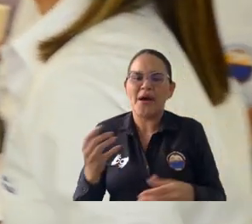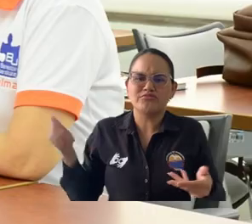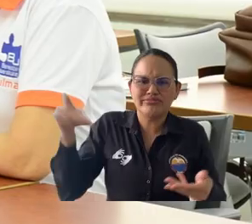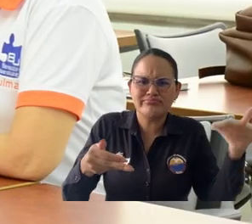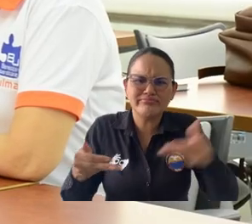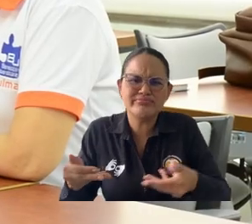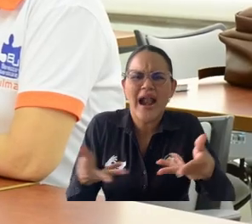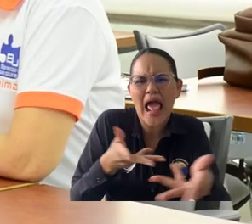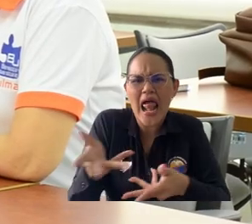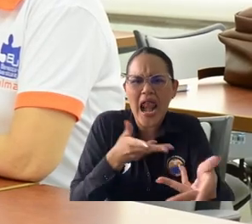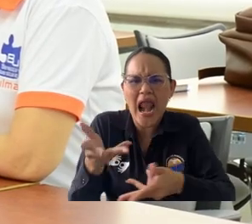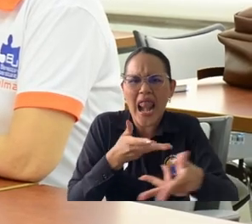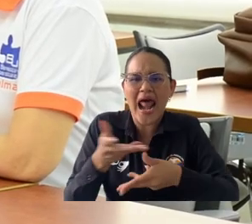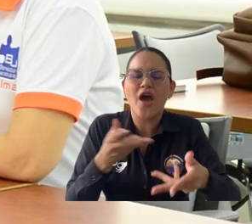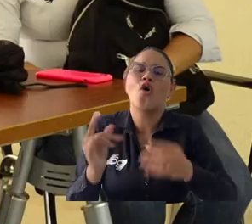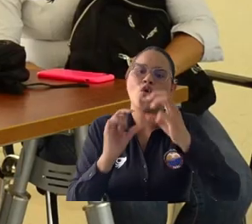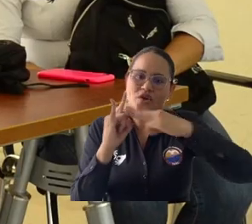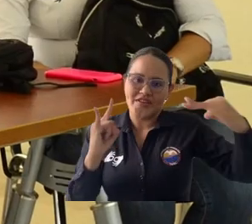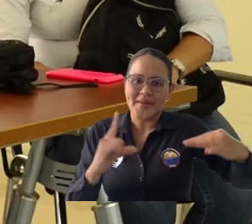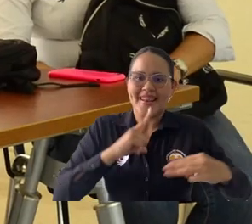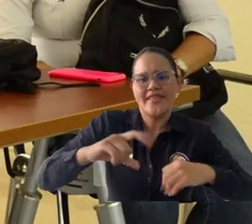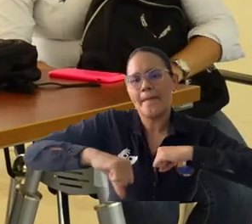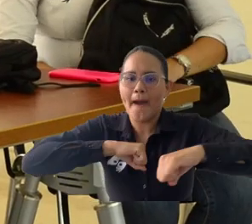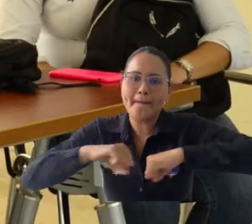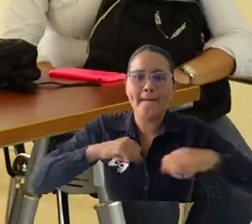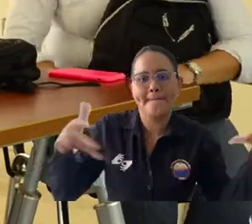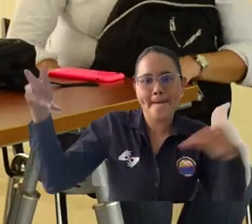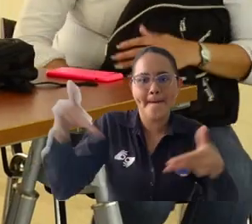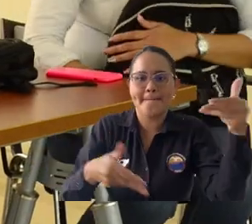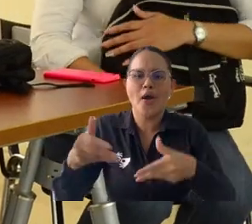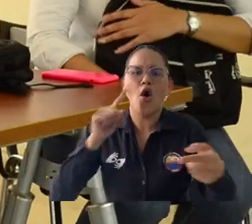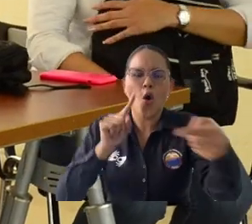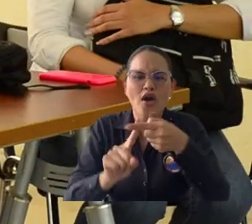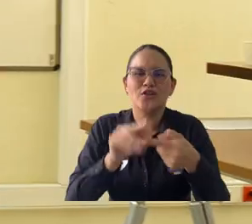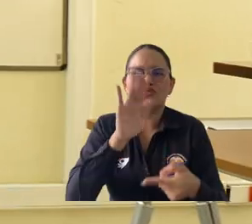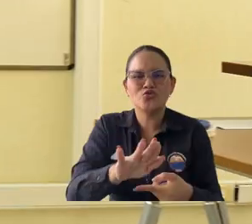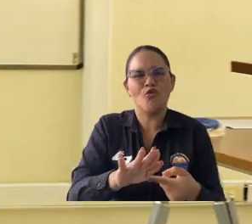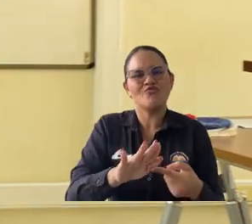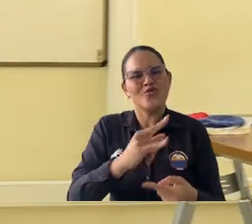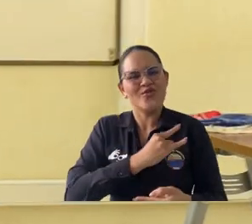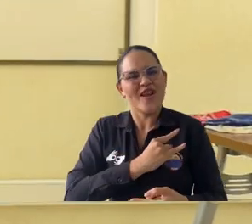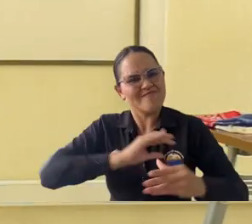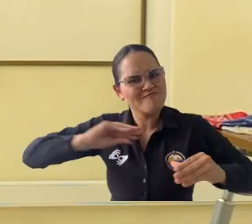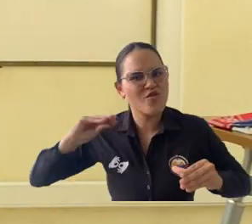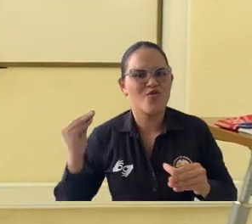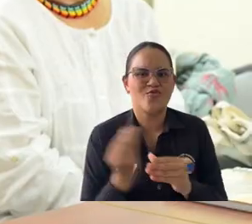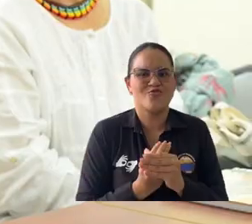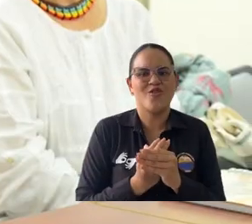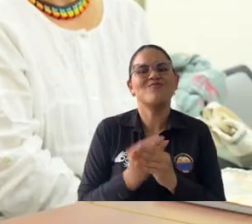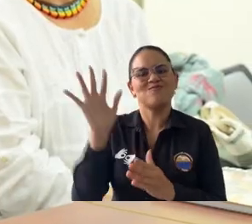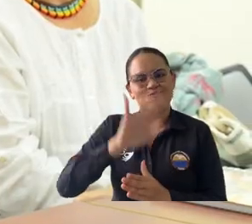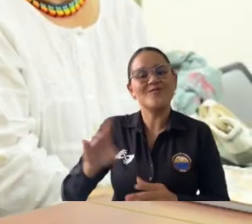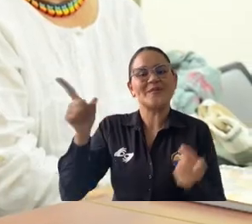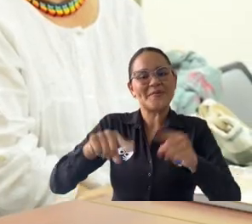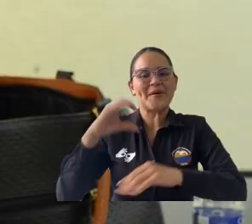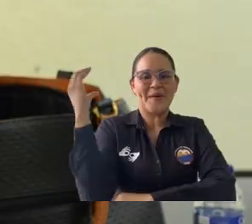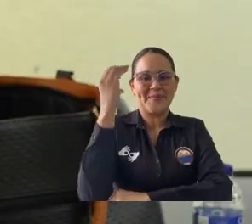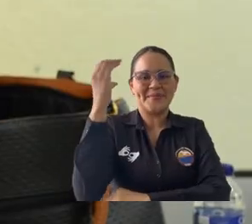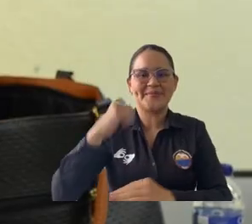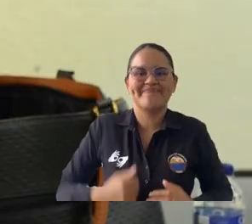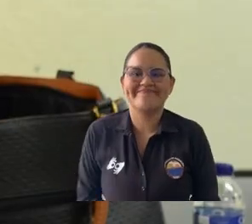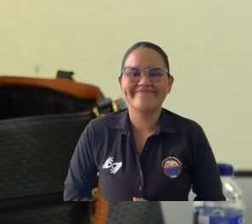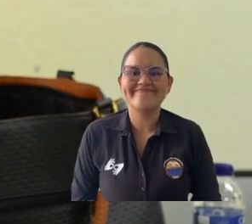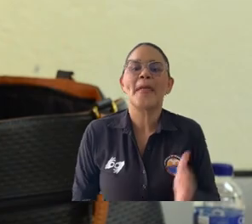anfitriona. En esta se reunieron 11 universidades en aras de organizar una agenda de trabajo y revisar las estrategias en pro de una educación